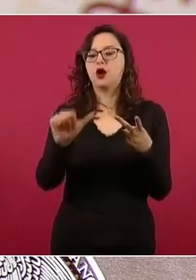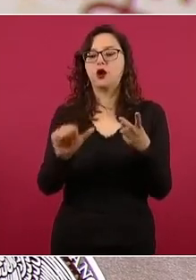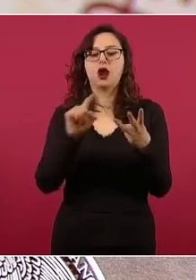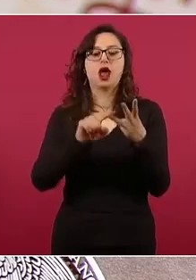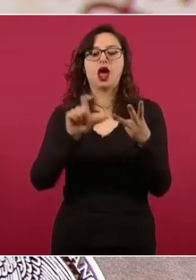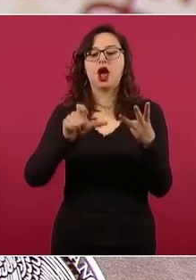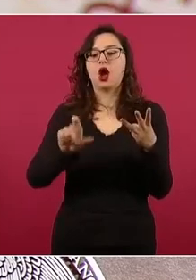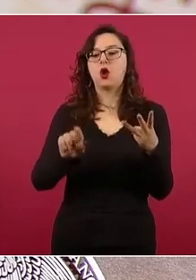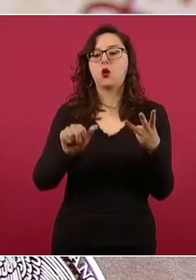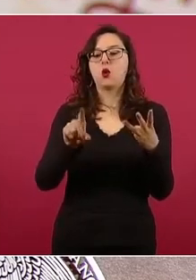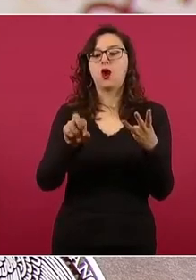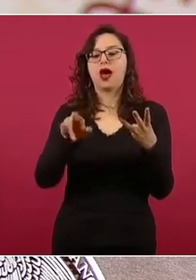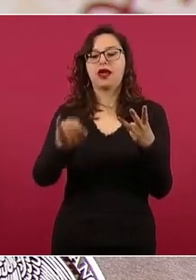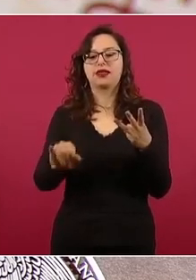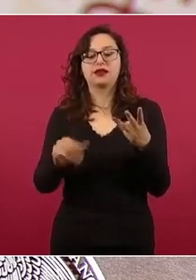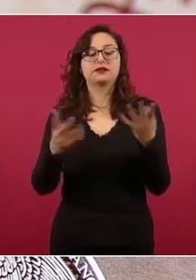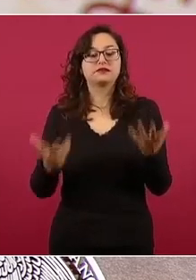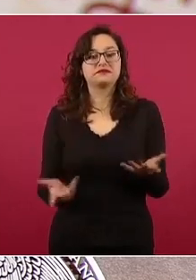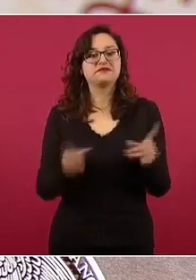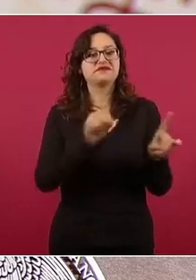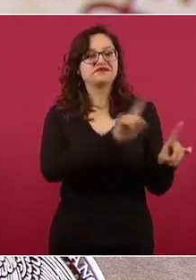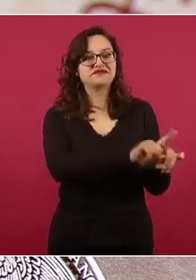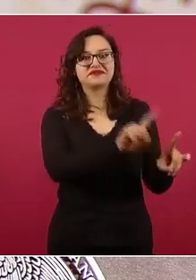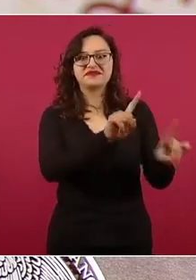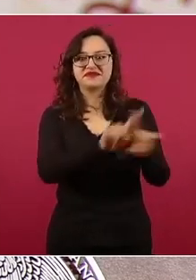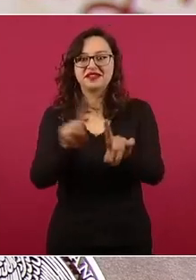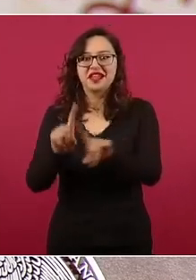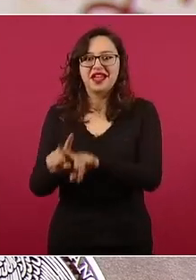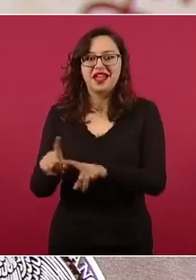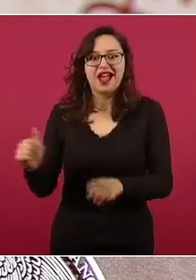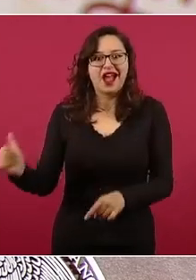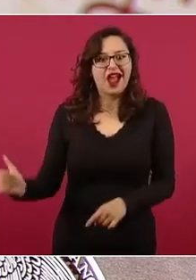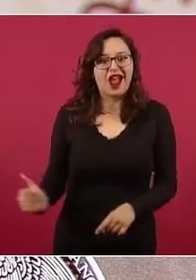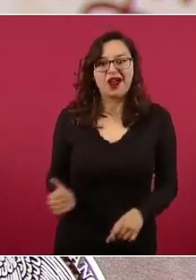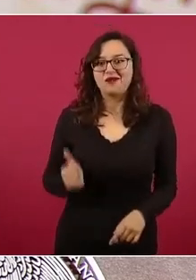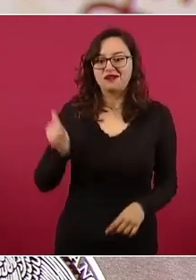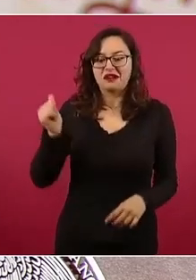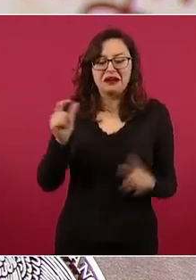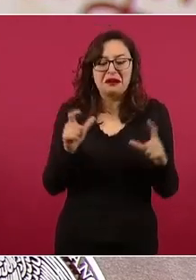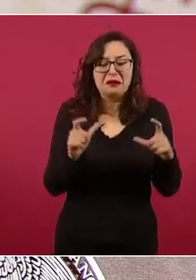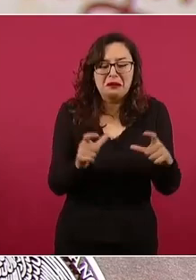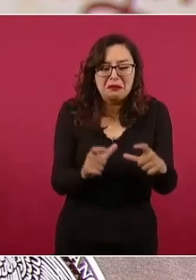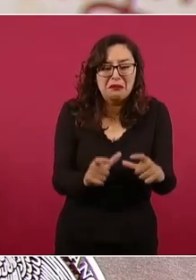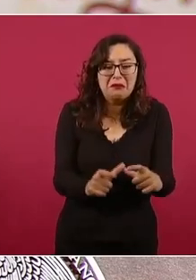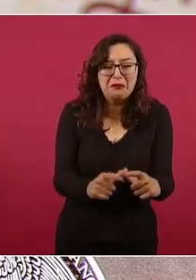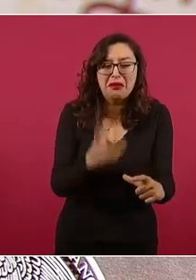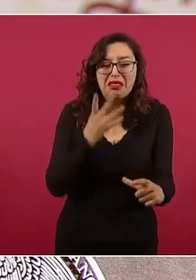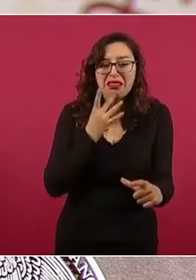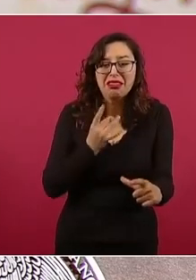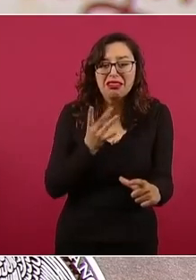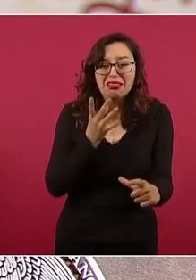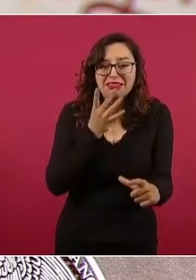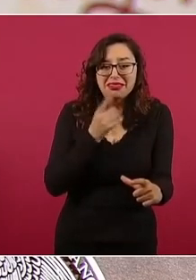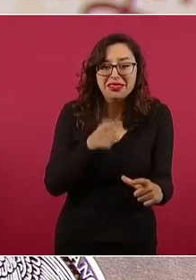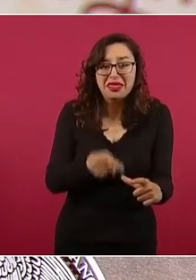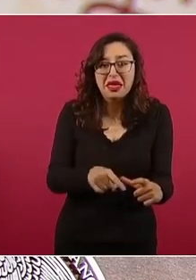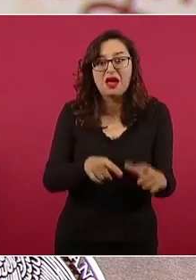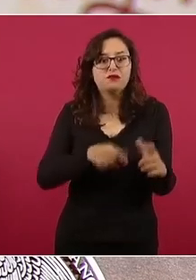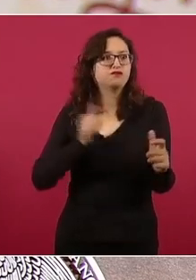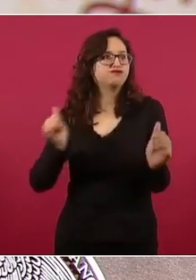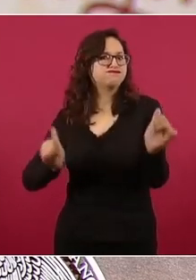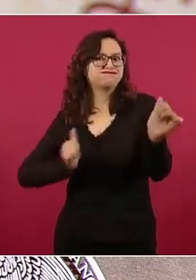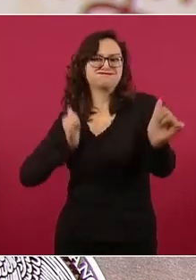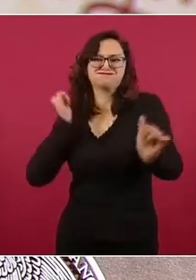Cuadri y algunos más se montaron en el pequeño bache. Durante diez horas que duró cerrada la pista,